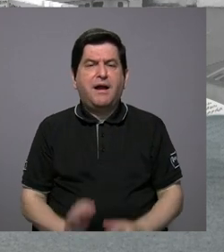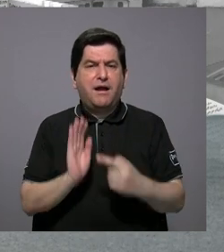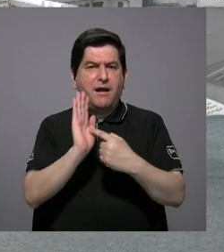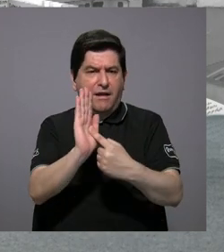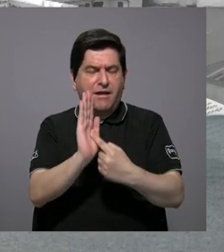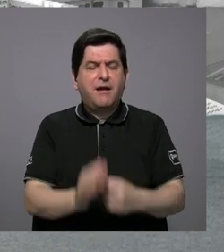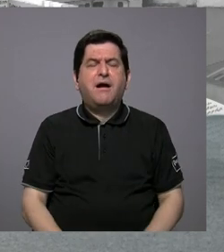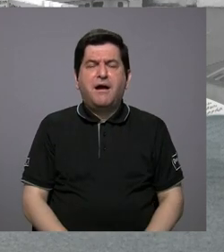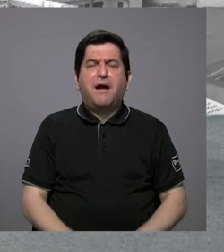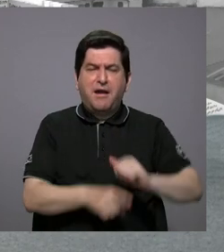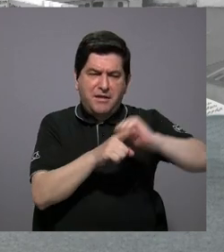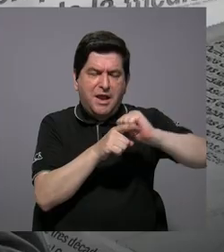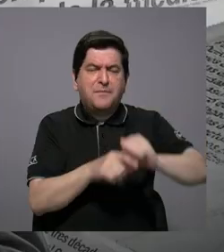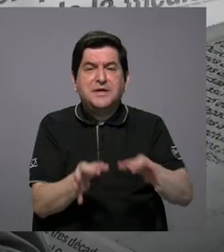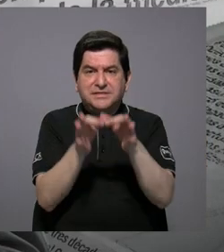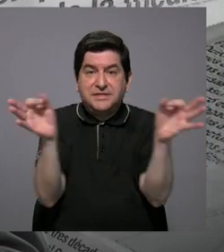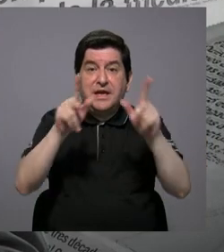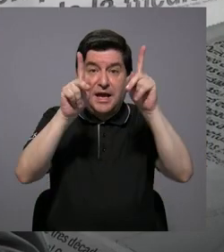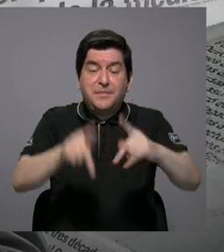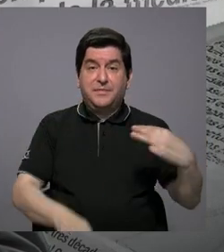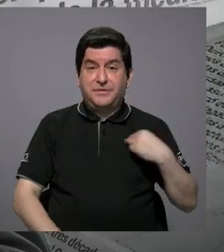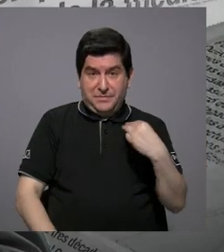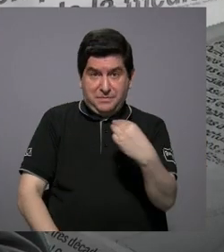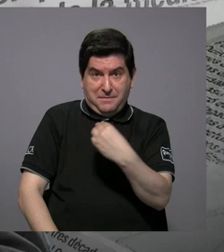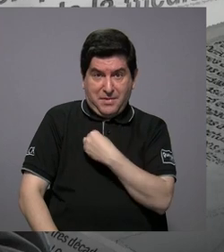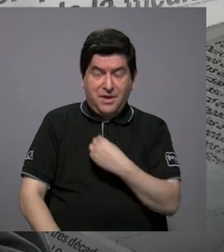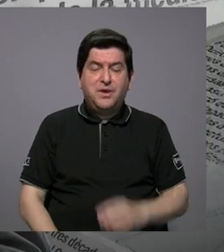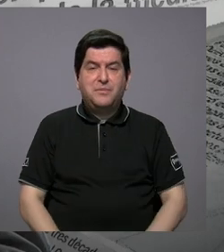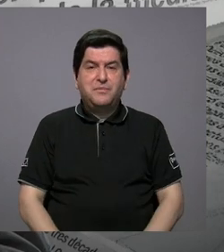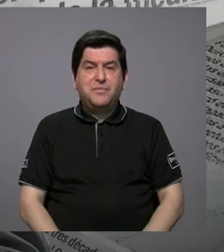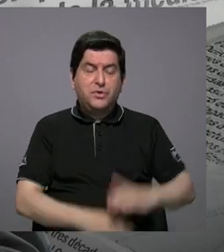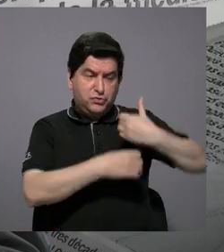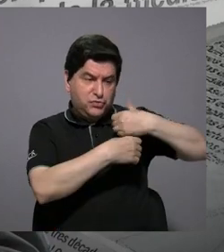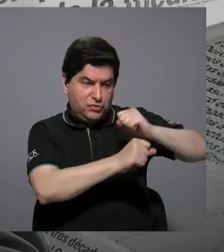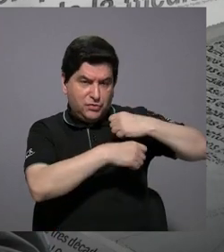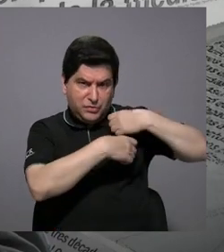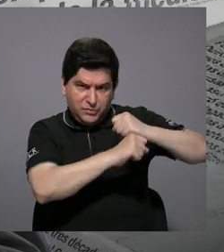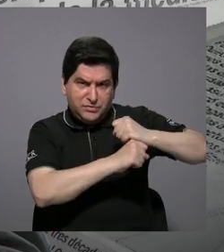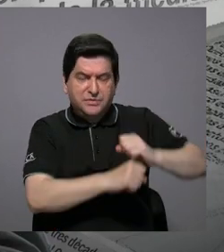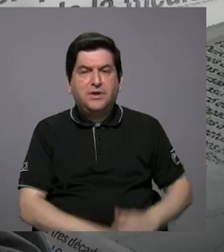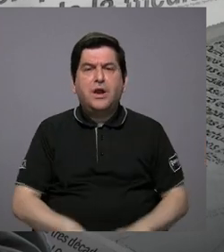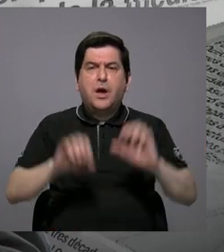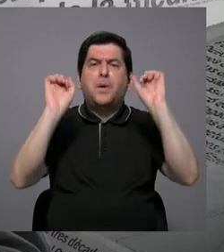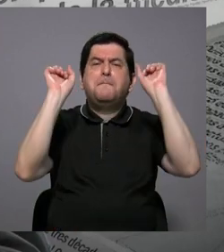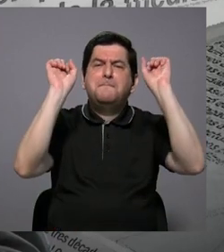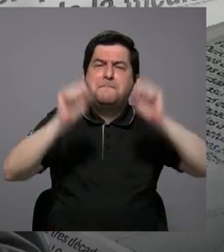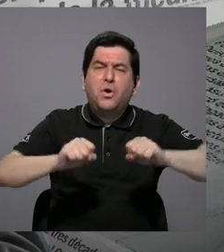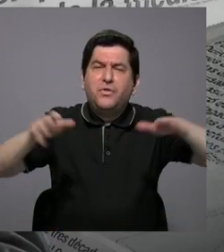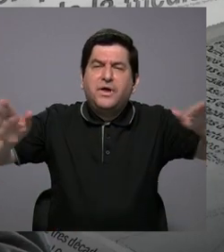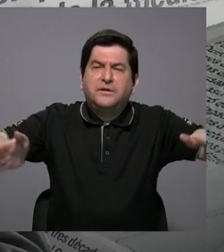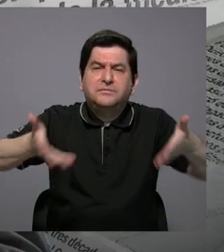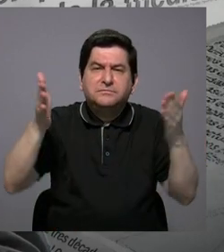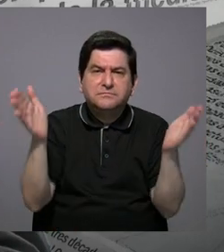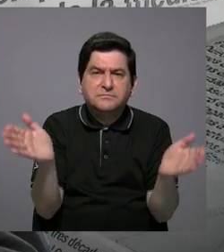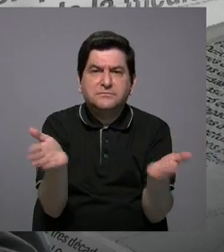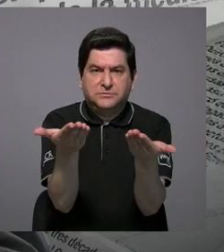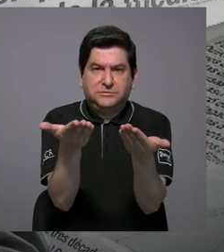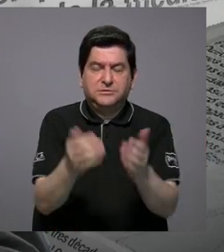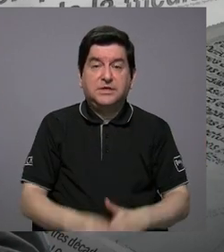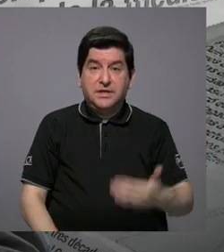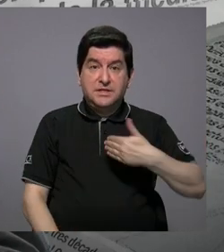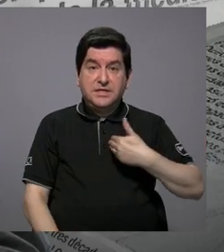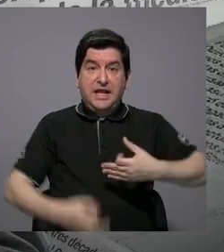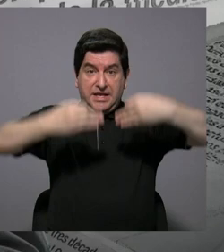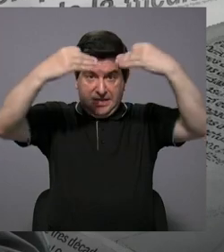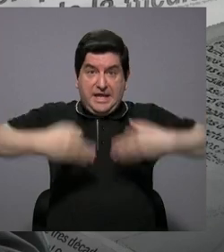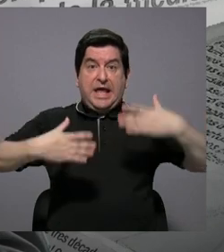capacitación gratuita a las personas que integran el Consejo Municipal y la alcaldía para tratar de fomentar que cuando tengan